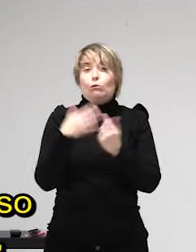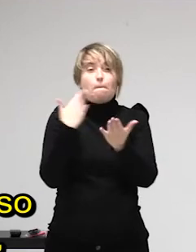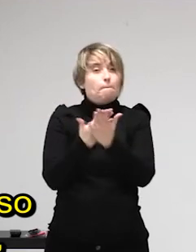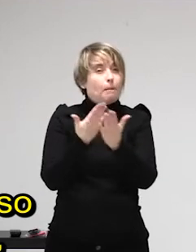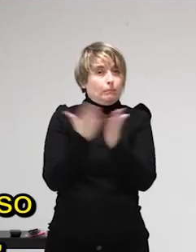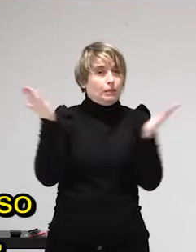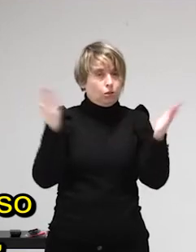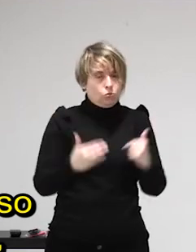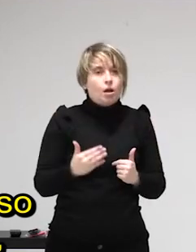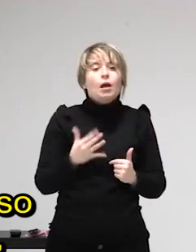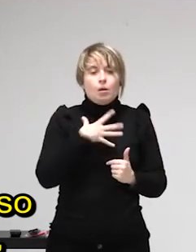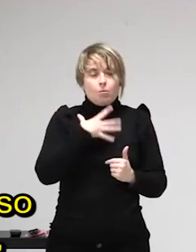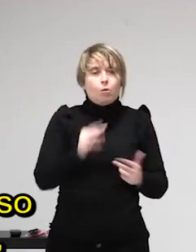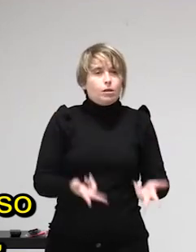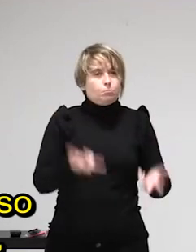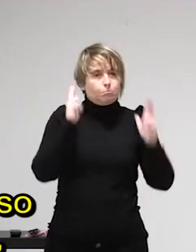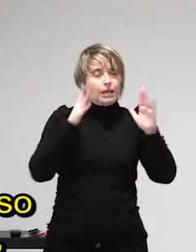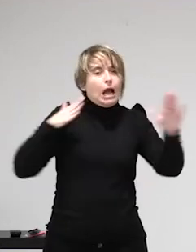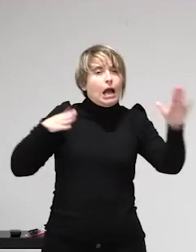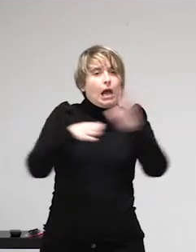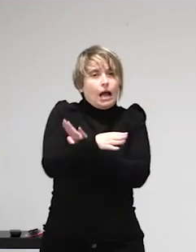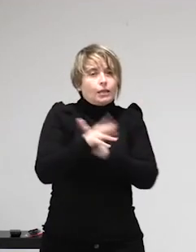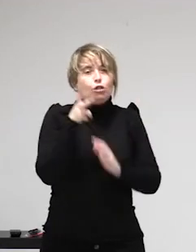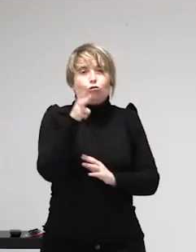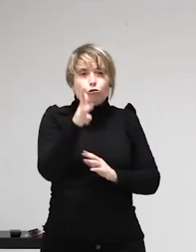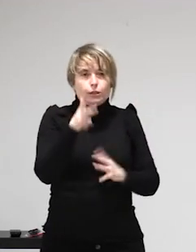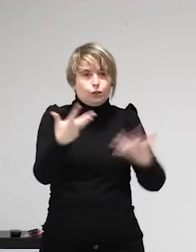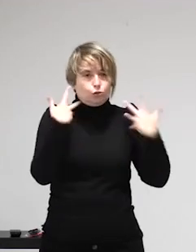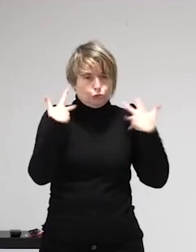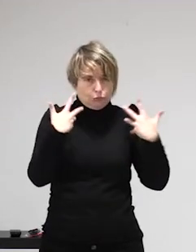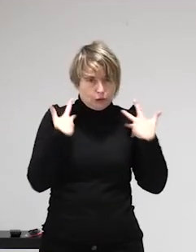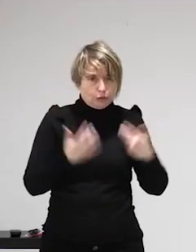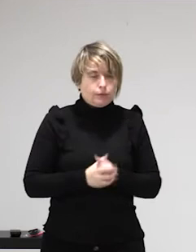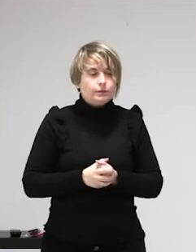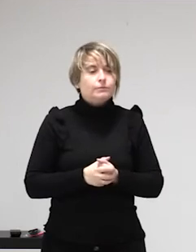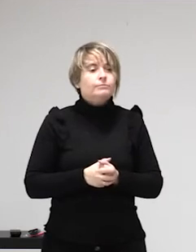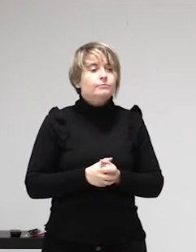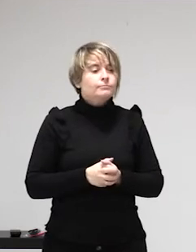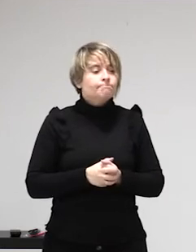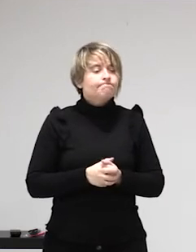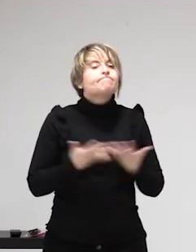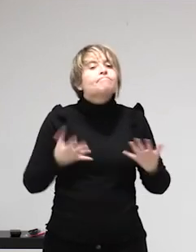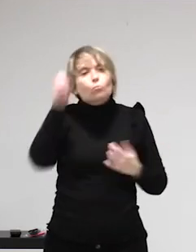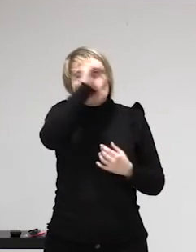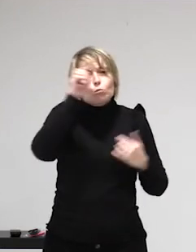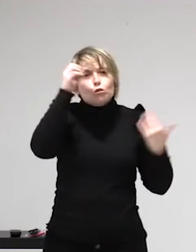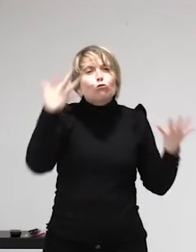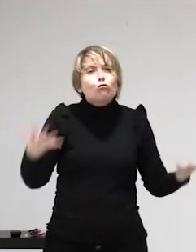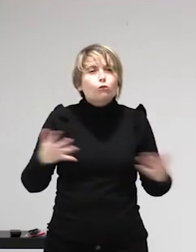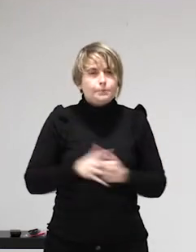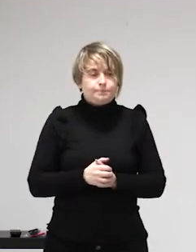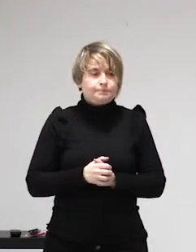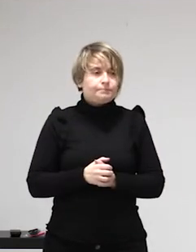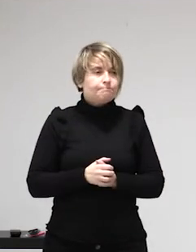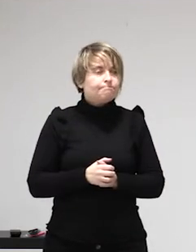la propuesta al Congreso y pretende y aquí lo textualmente acabar con la esclavitud de las mujeres y sancionar a los prostituidores y castigar al